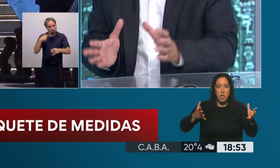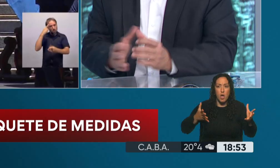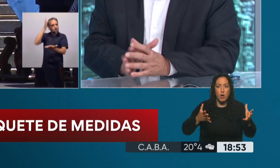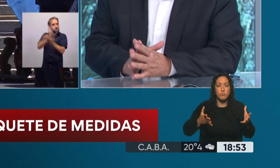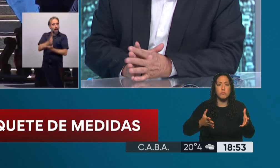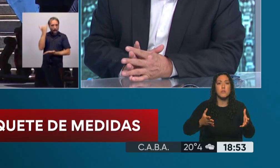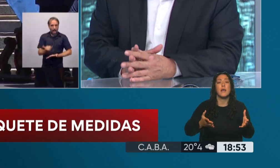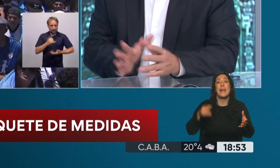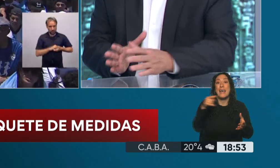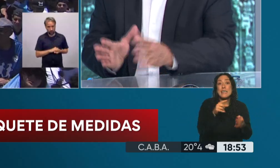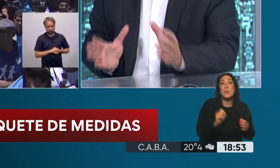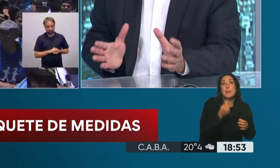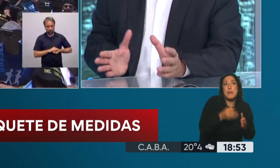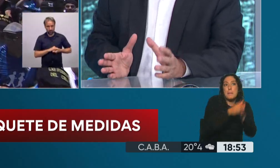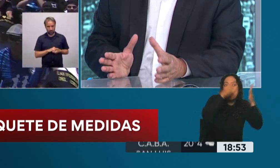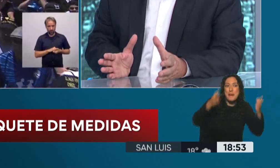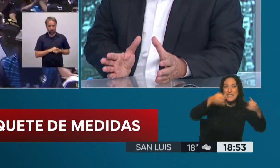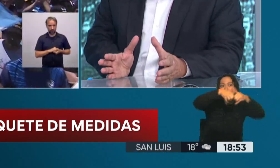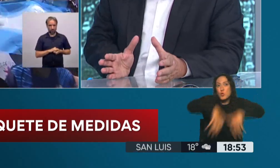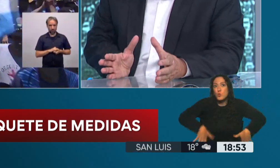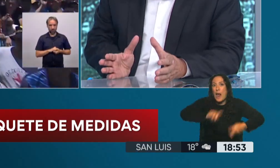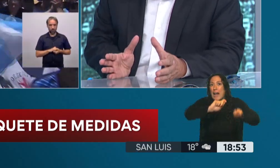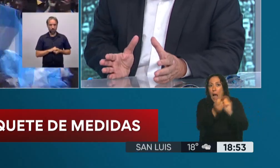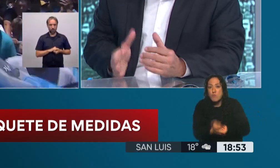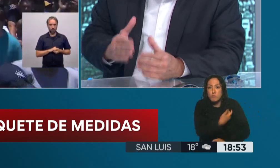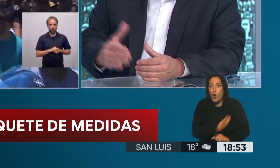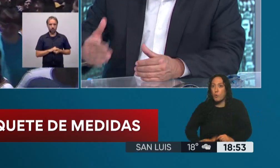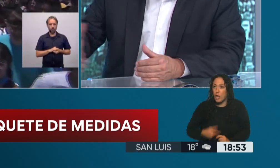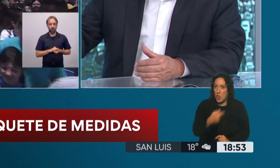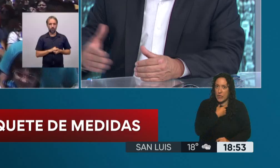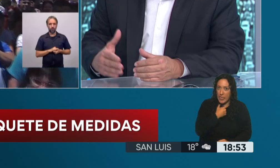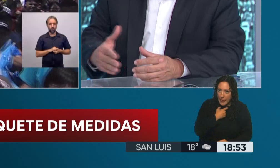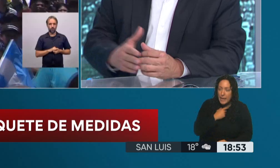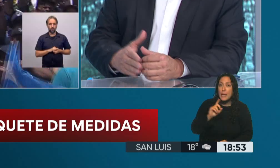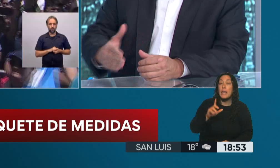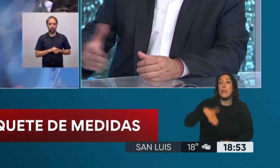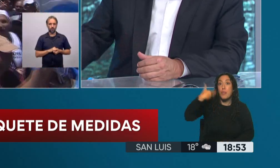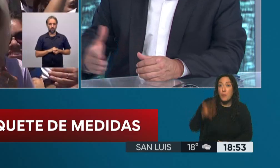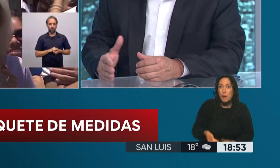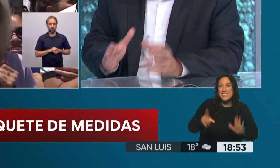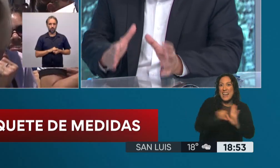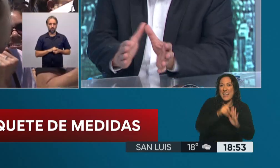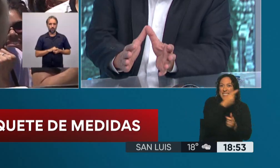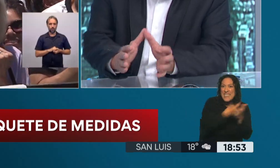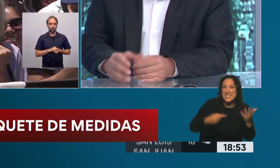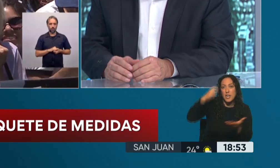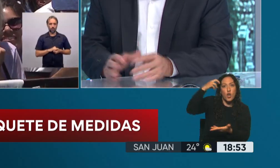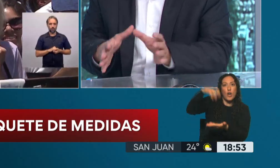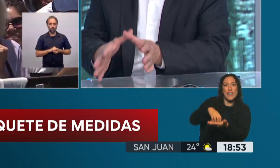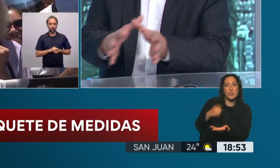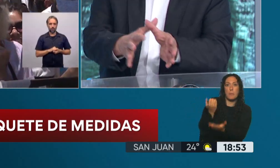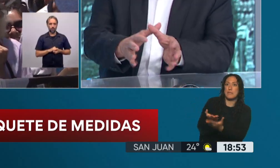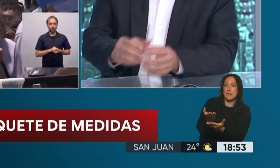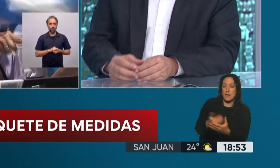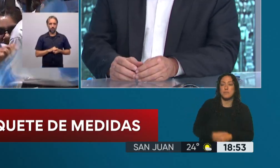el paquete de cambios estructurales que está buscando el gobierno de Milei, que después seguirá con las leyes que van a ir al Congreso. Obviamente está dividiendo la